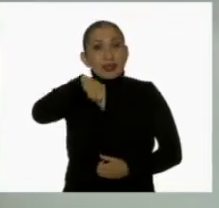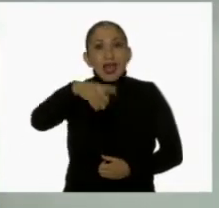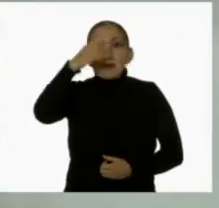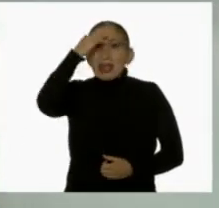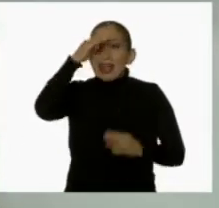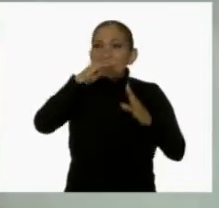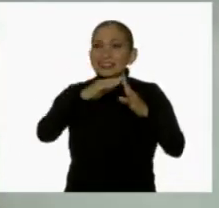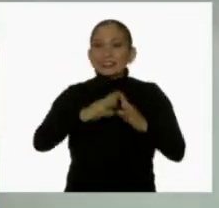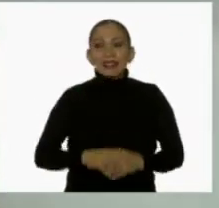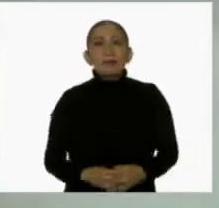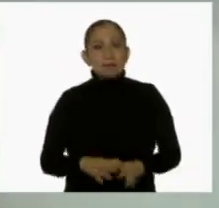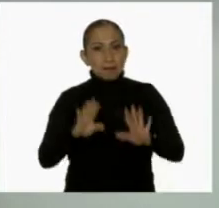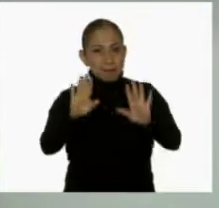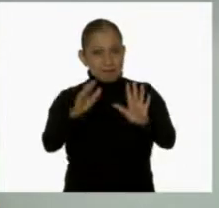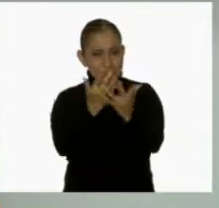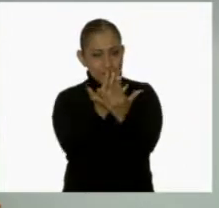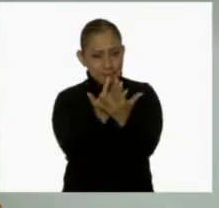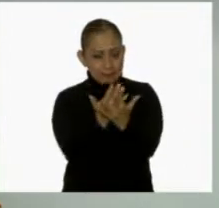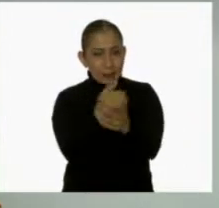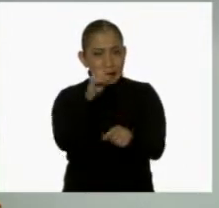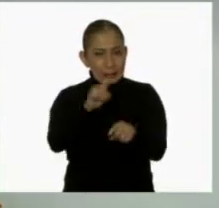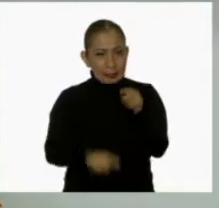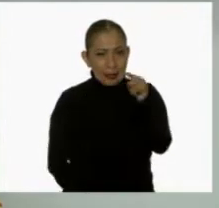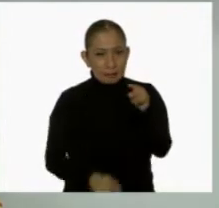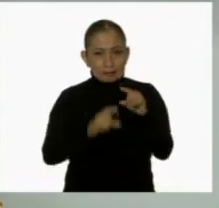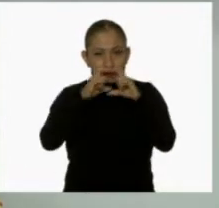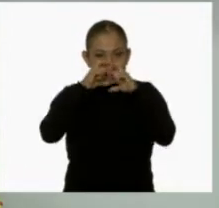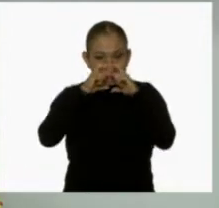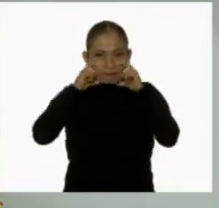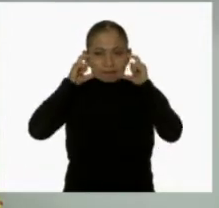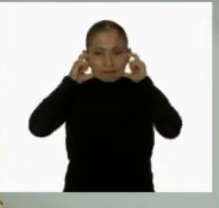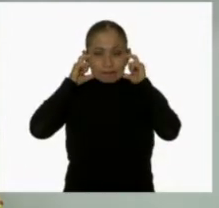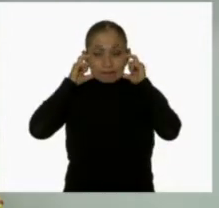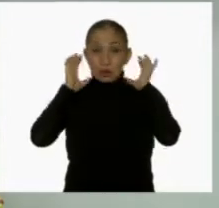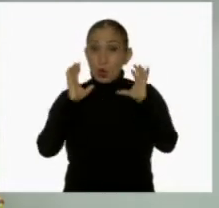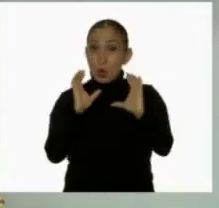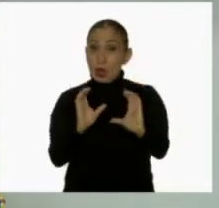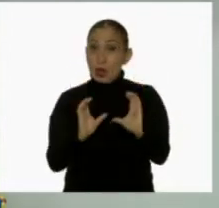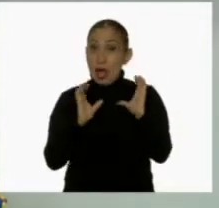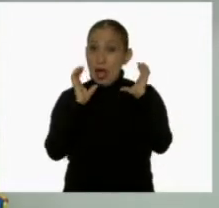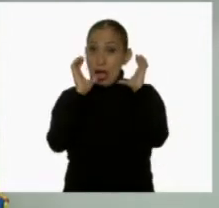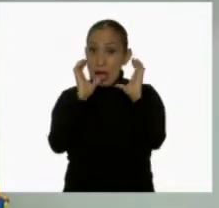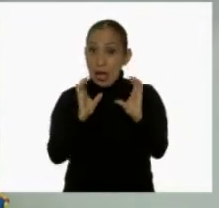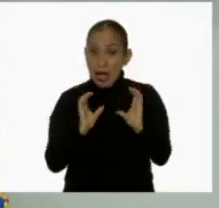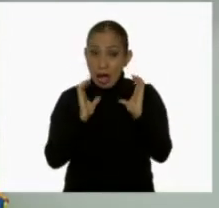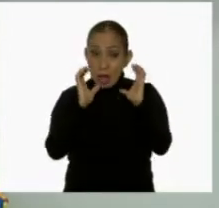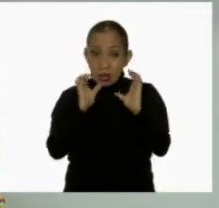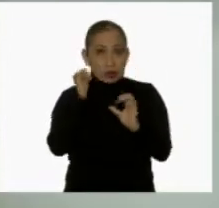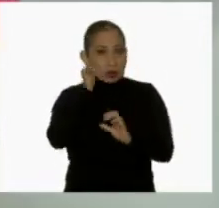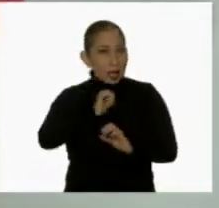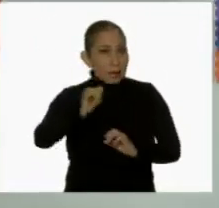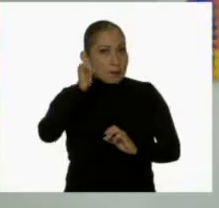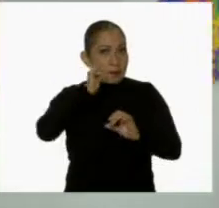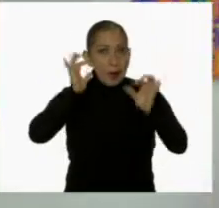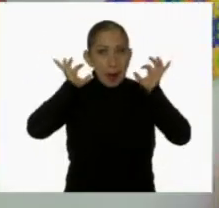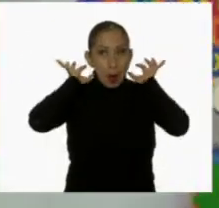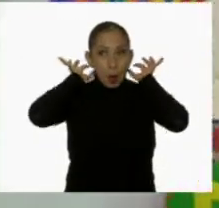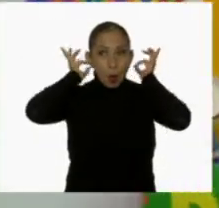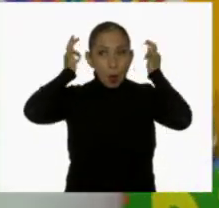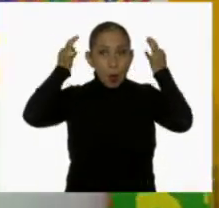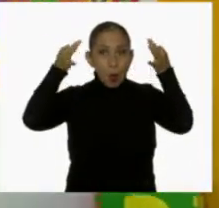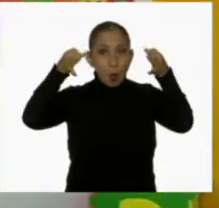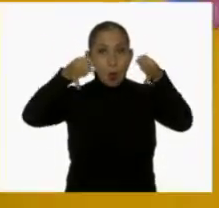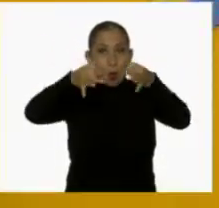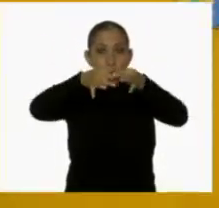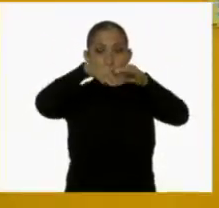Aprende en Casa. Permítanme quitarme mi cubrebocas. Lo hago con mucho cuidado tomándolo de las agarraderas. Y